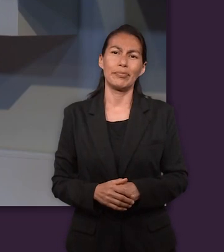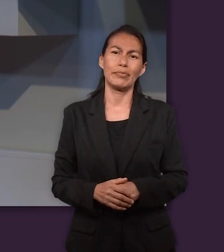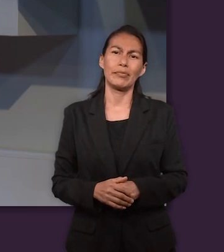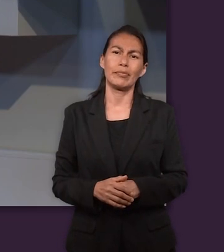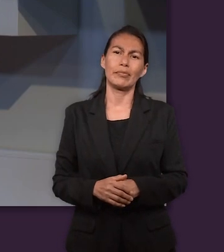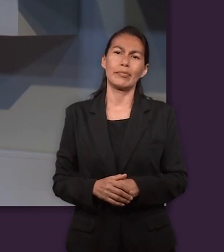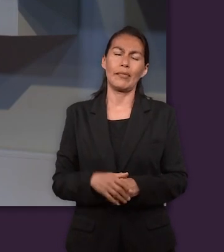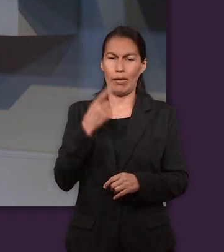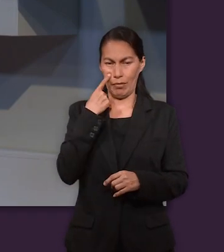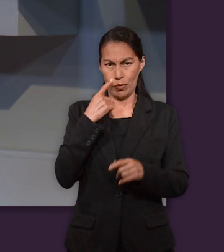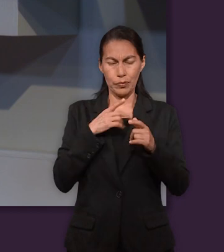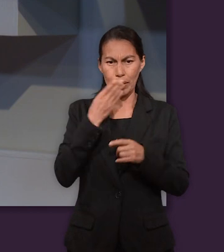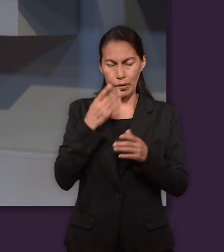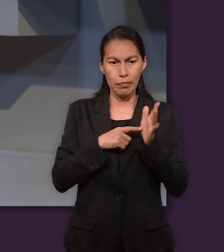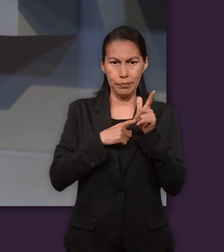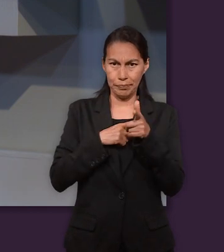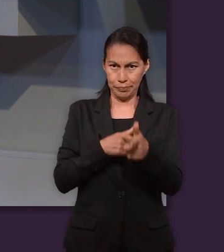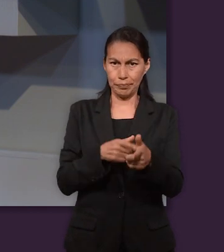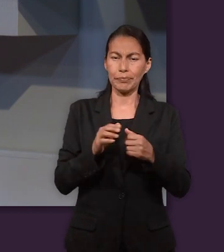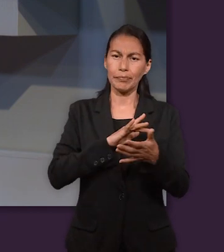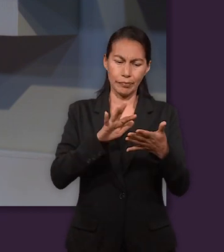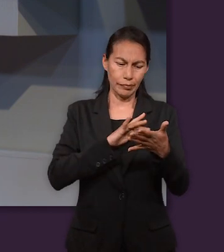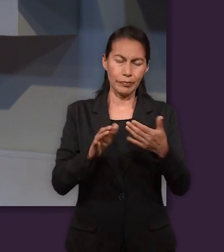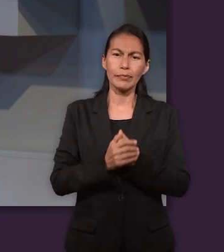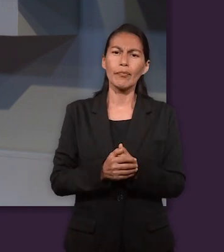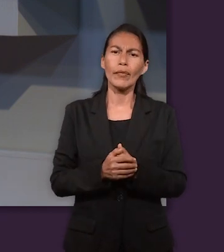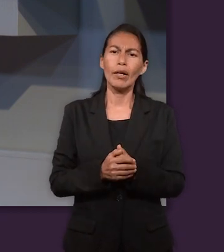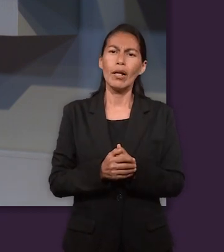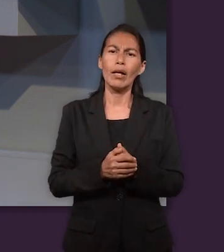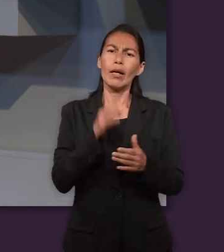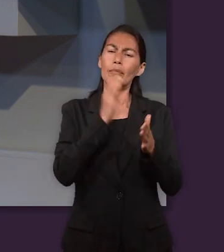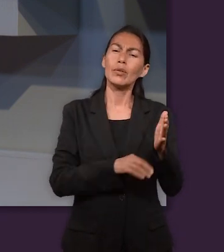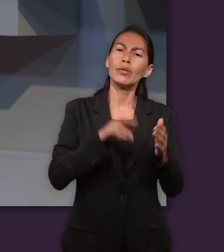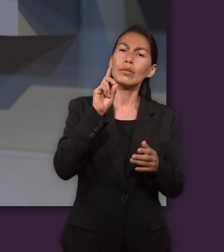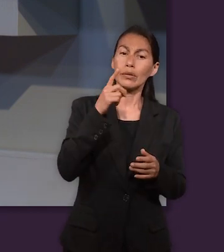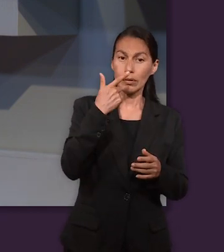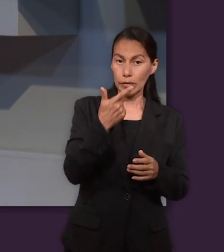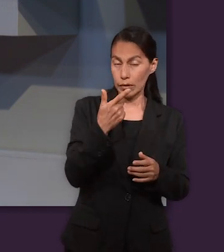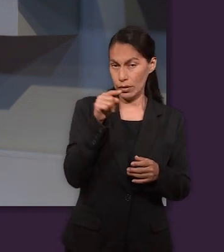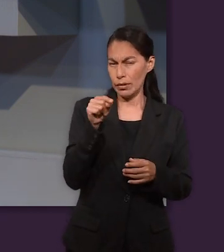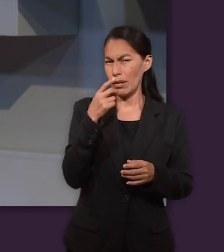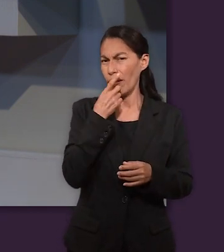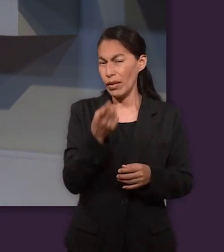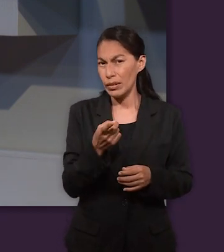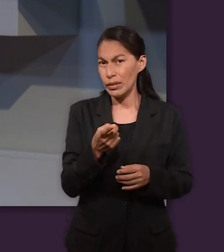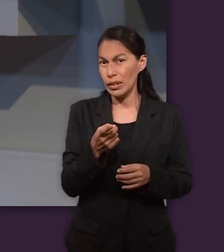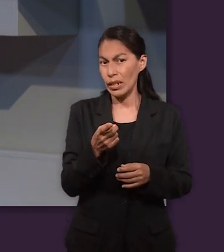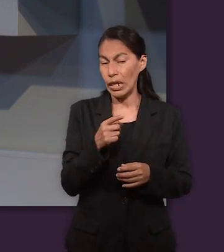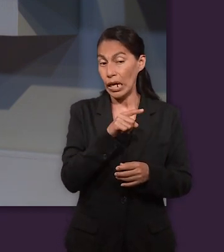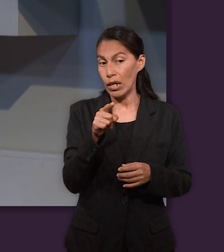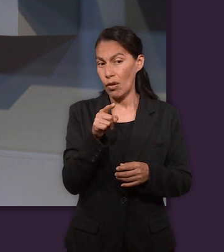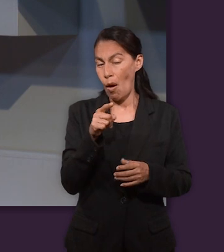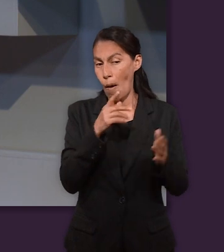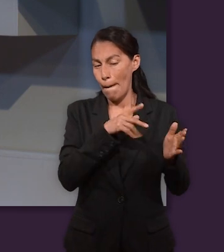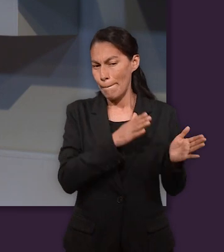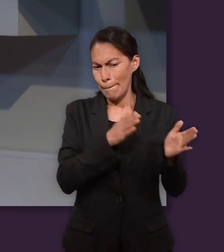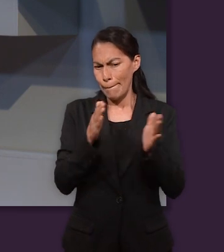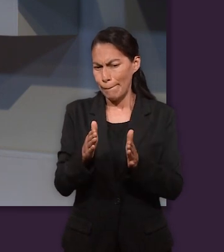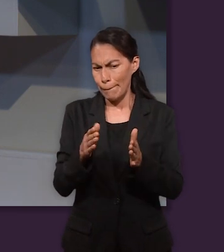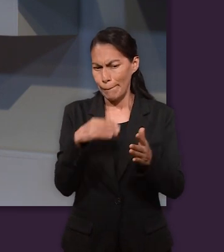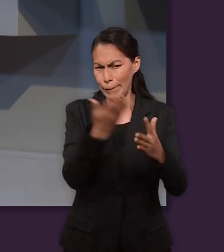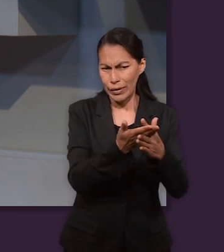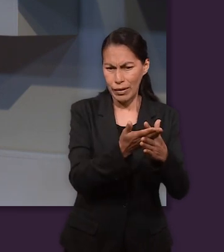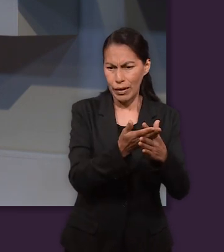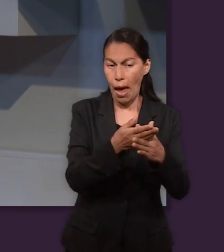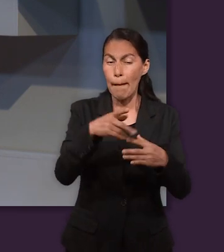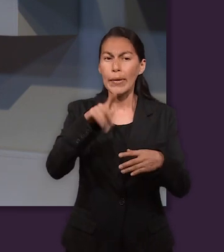al punto de querer matarlo. Entonces se ponen de acuerdo y seguimos leyendo que en ese mismo